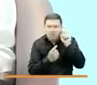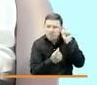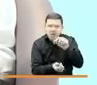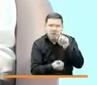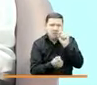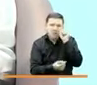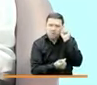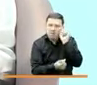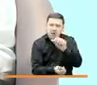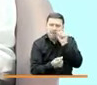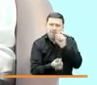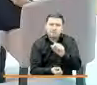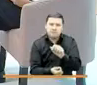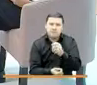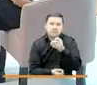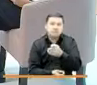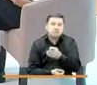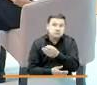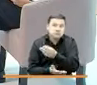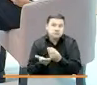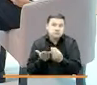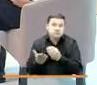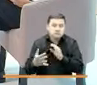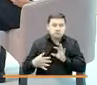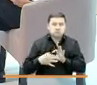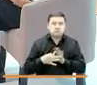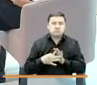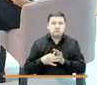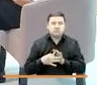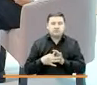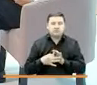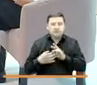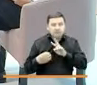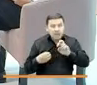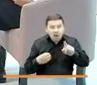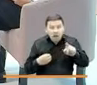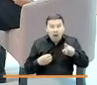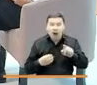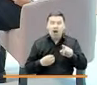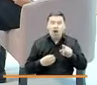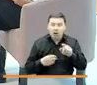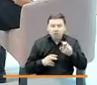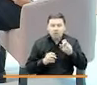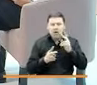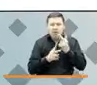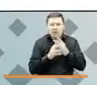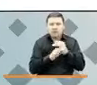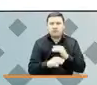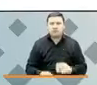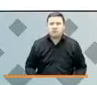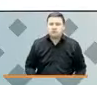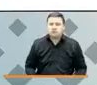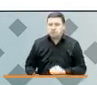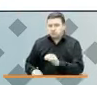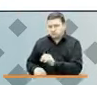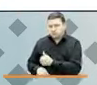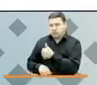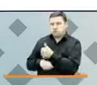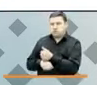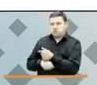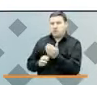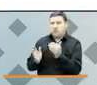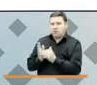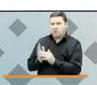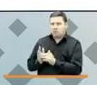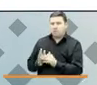siempre y cuando esté ligado a una de estas investigaciones. Bueno, director Acevedo, otro